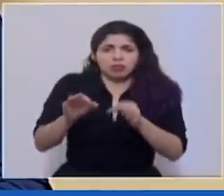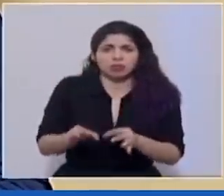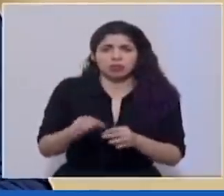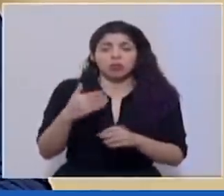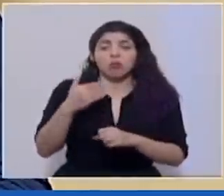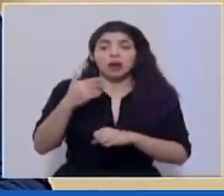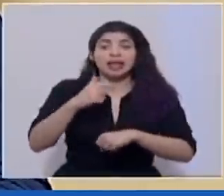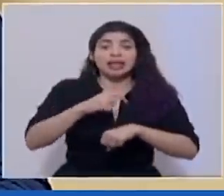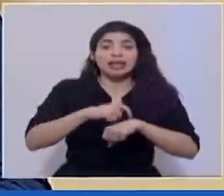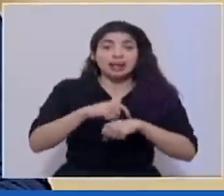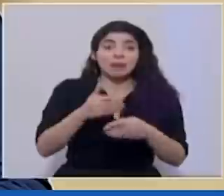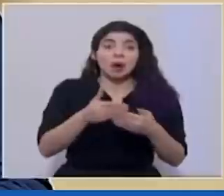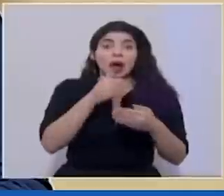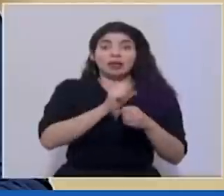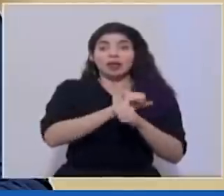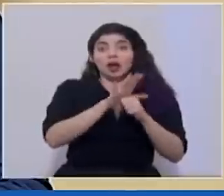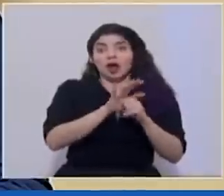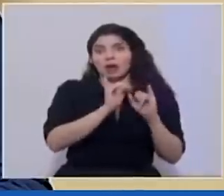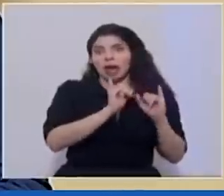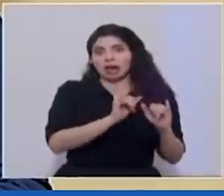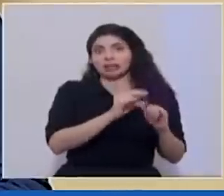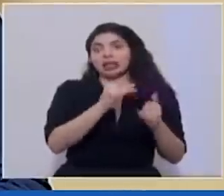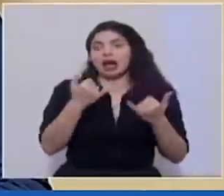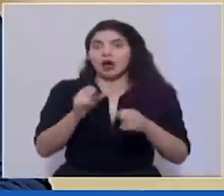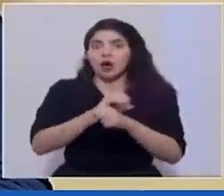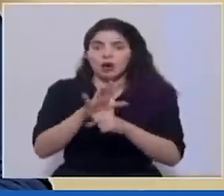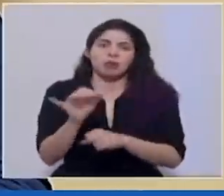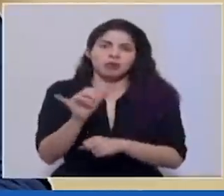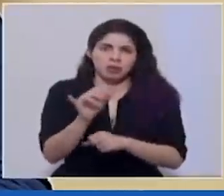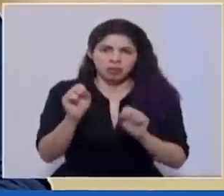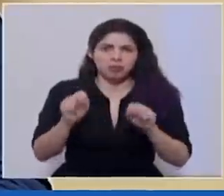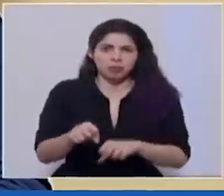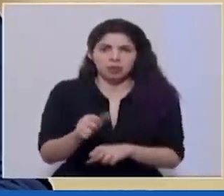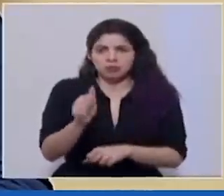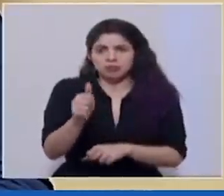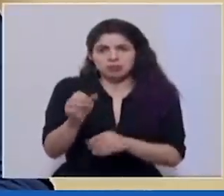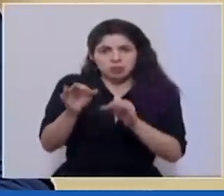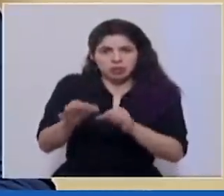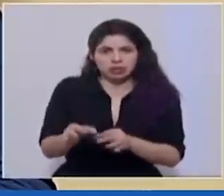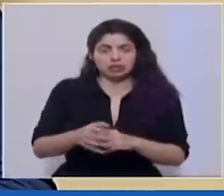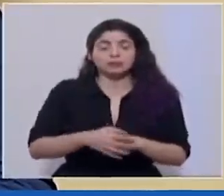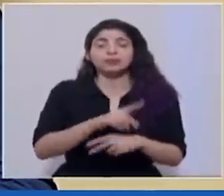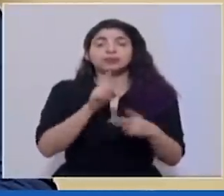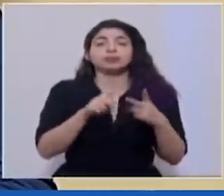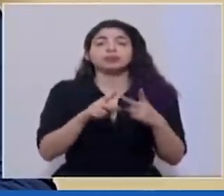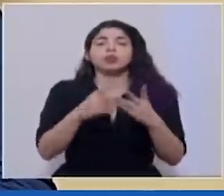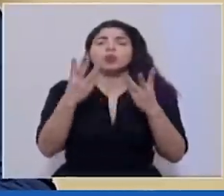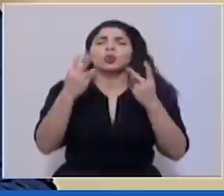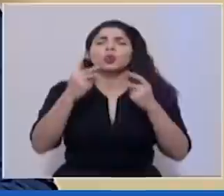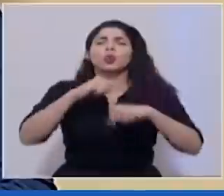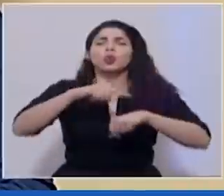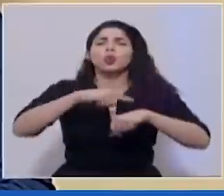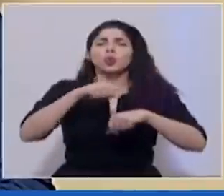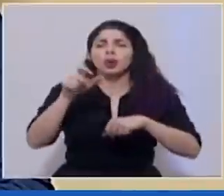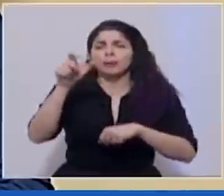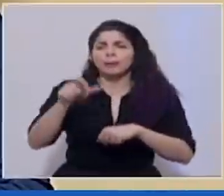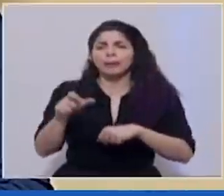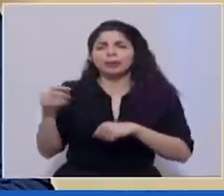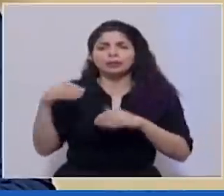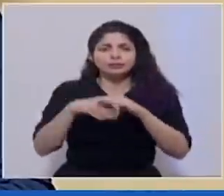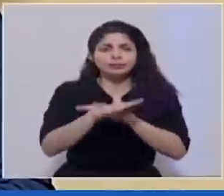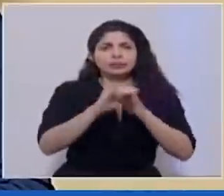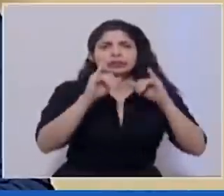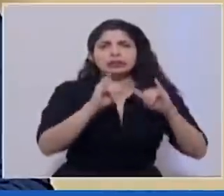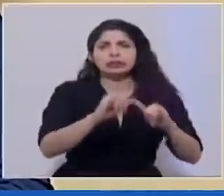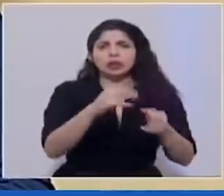pre-COVID y será también en tiempos COVID. Con respecto a los tiempos de hospitalización se han mantenido